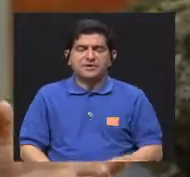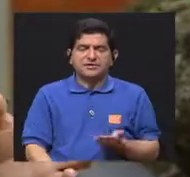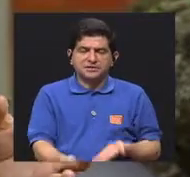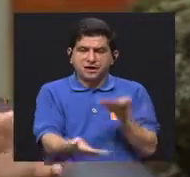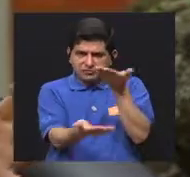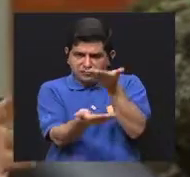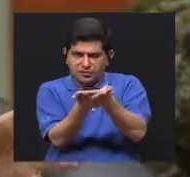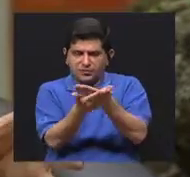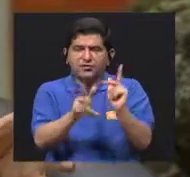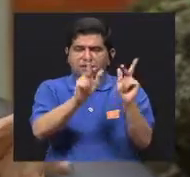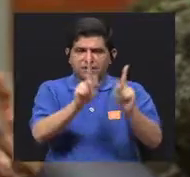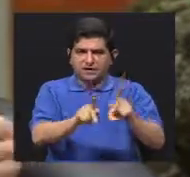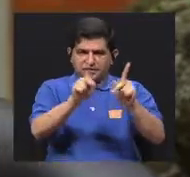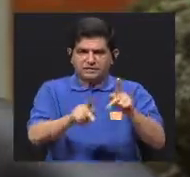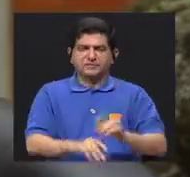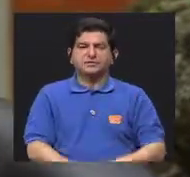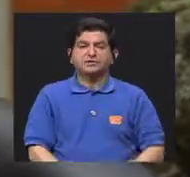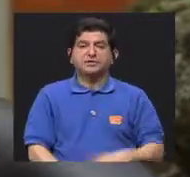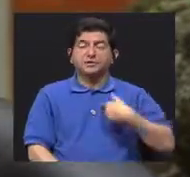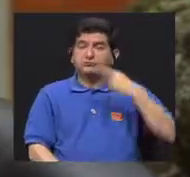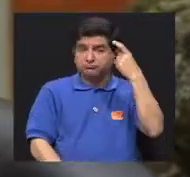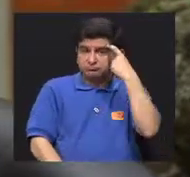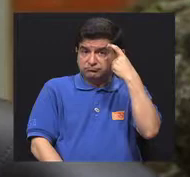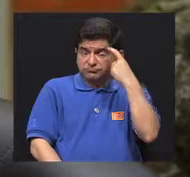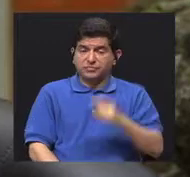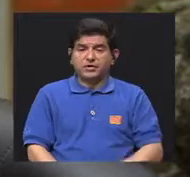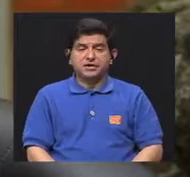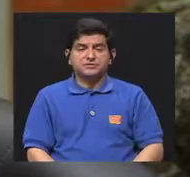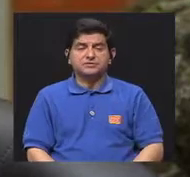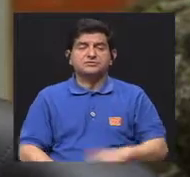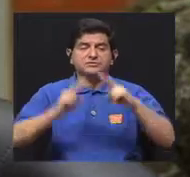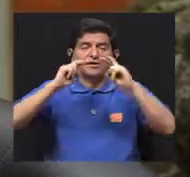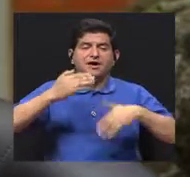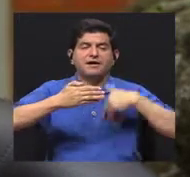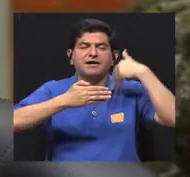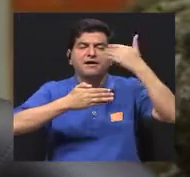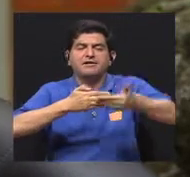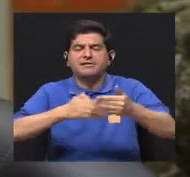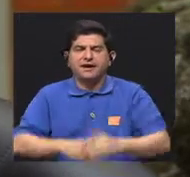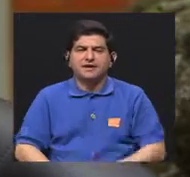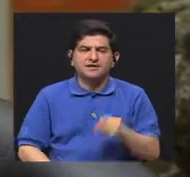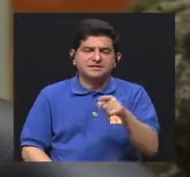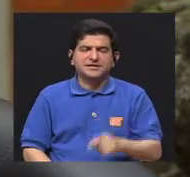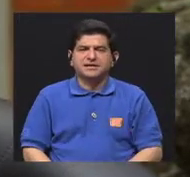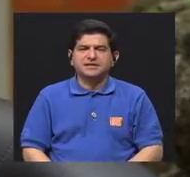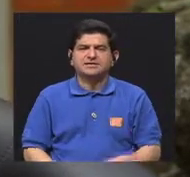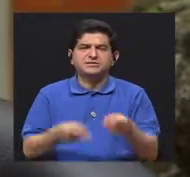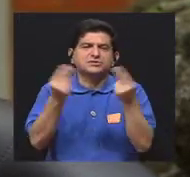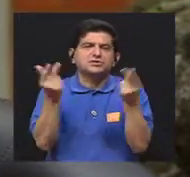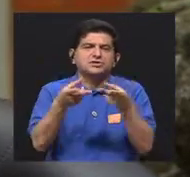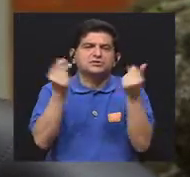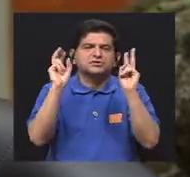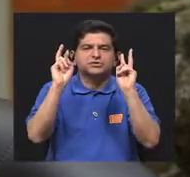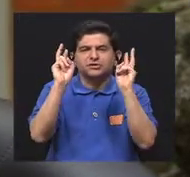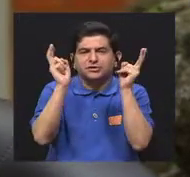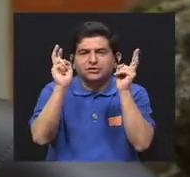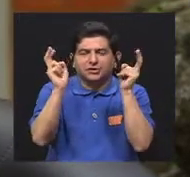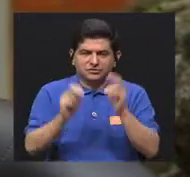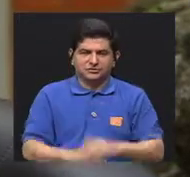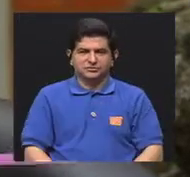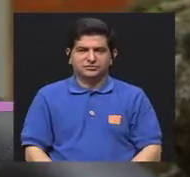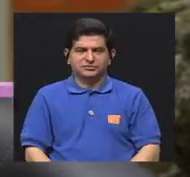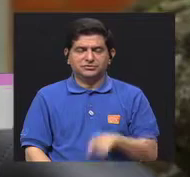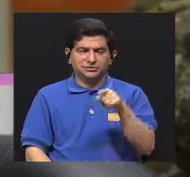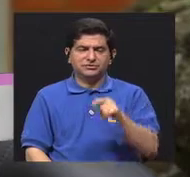pueden ofrecer a sus pacientes. Pienso que habría que ver posteriormente cuáles son esos costos, digamos, de la